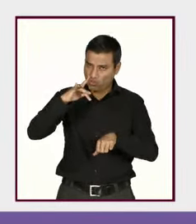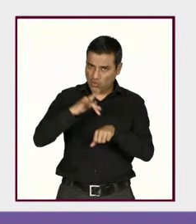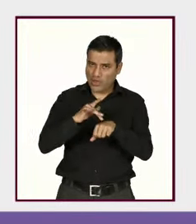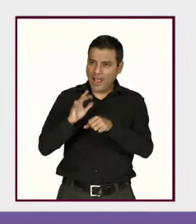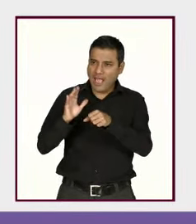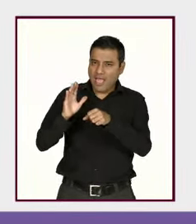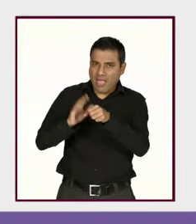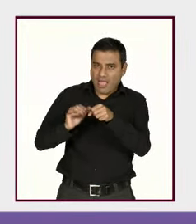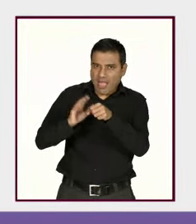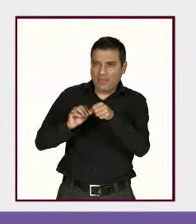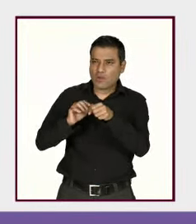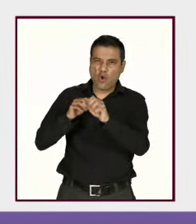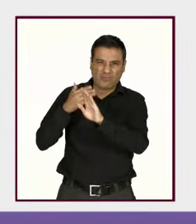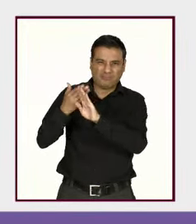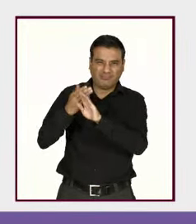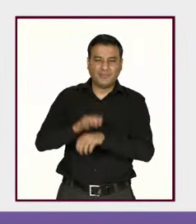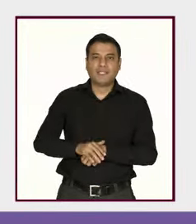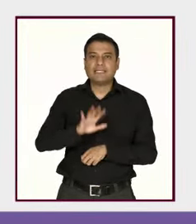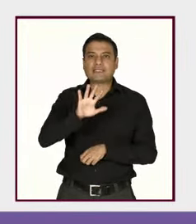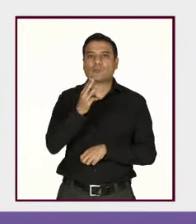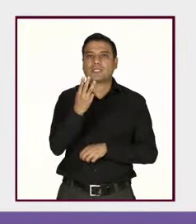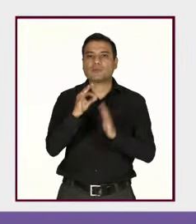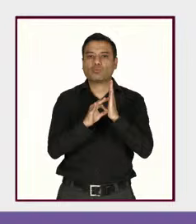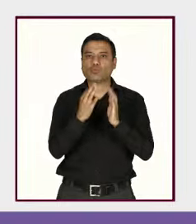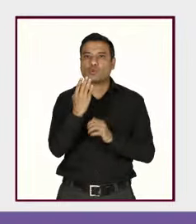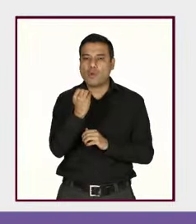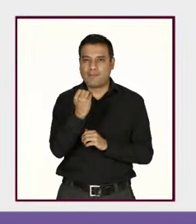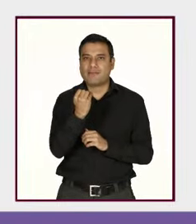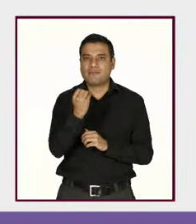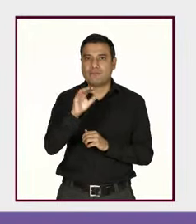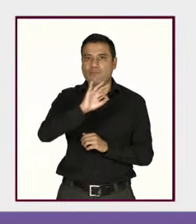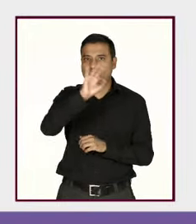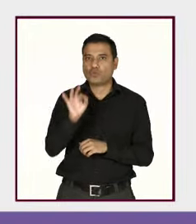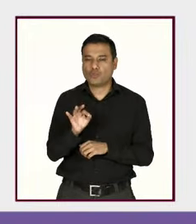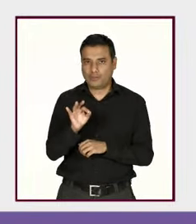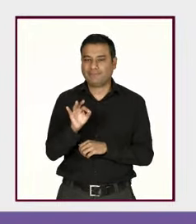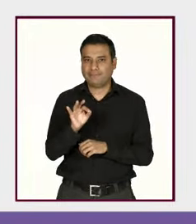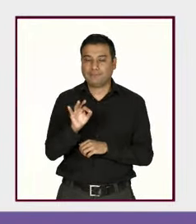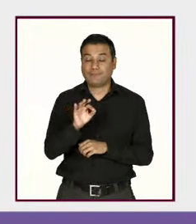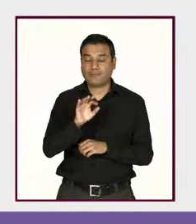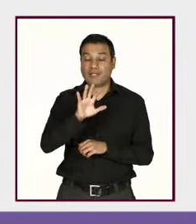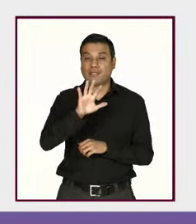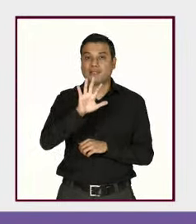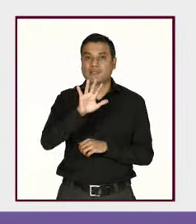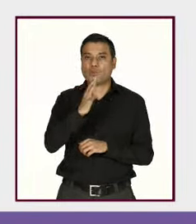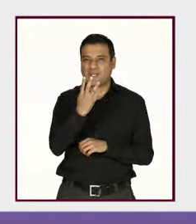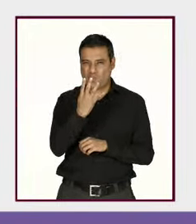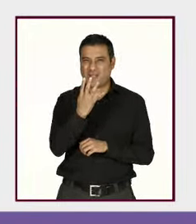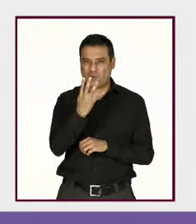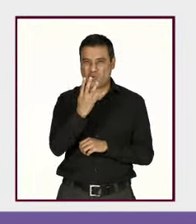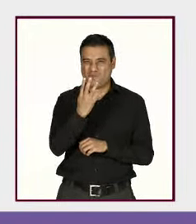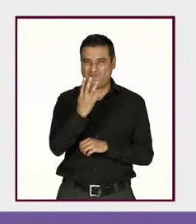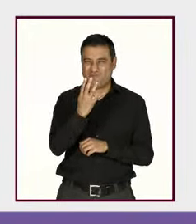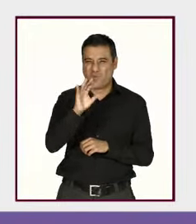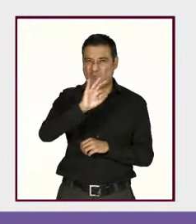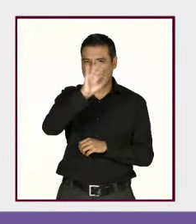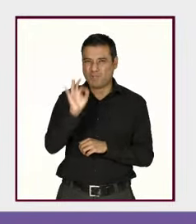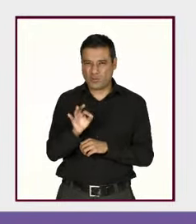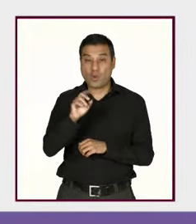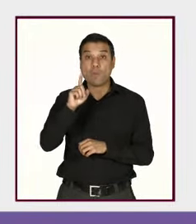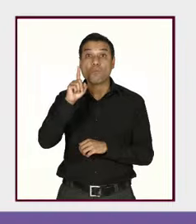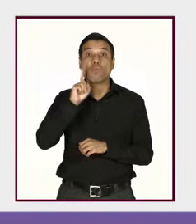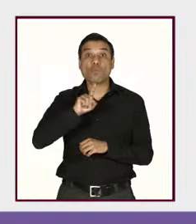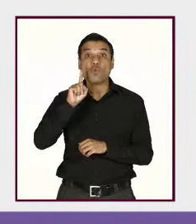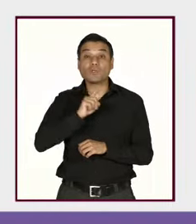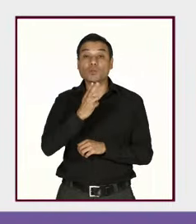53.9% de las usuarias, o sea, 54 de cada 100 mujeres que usan